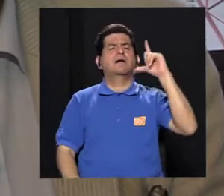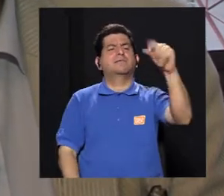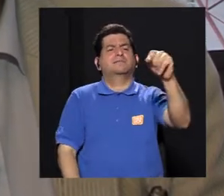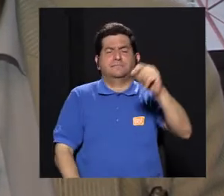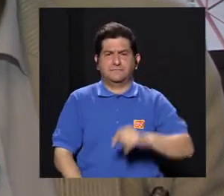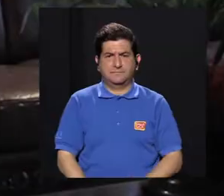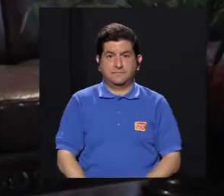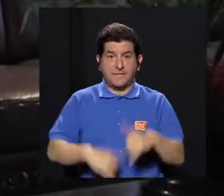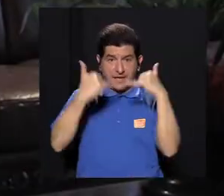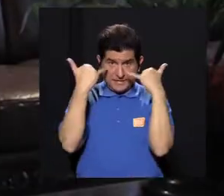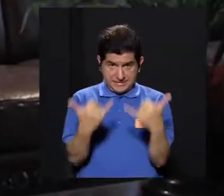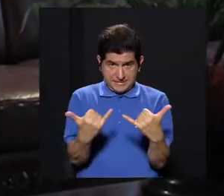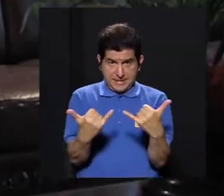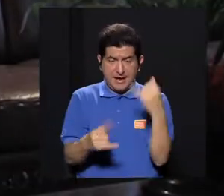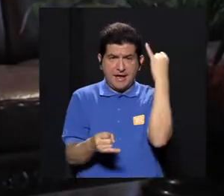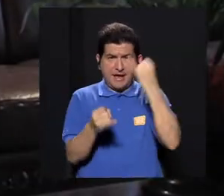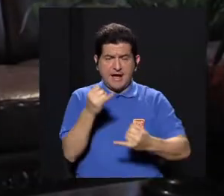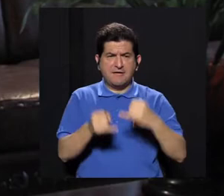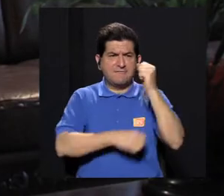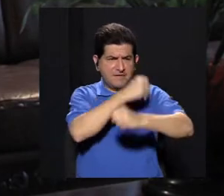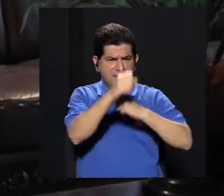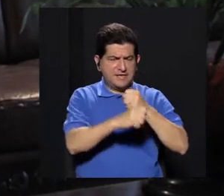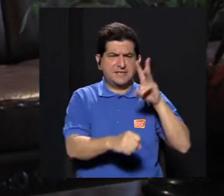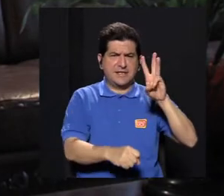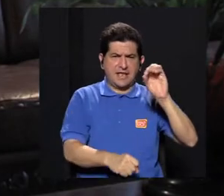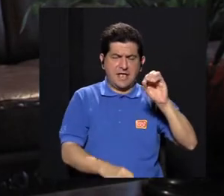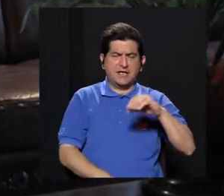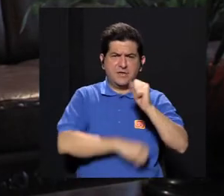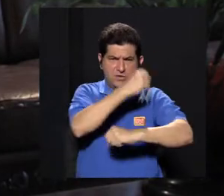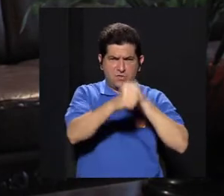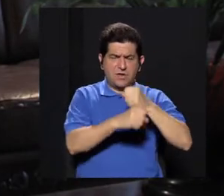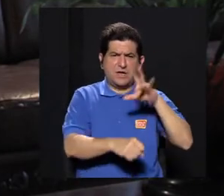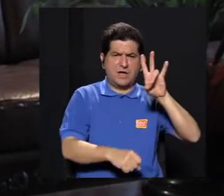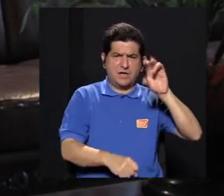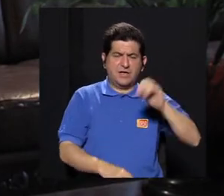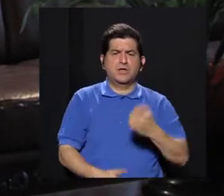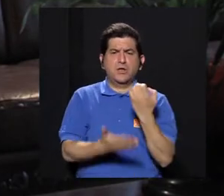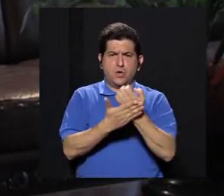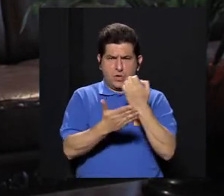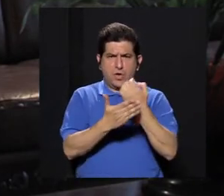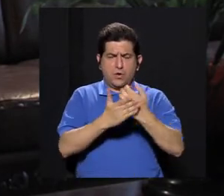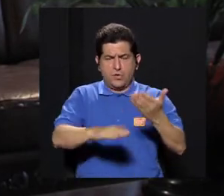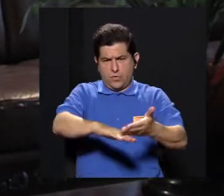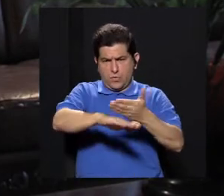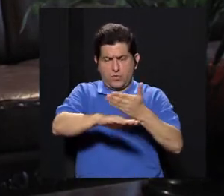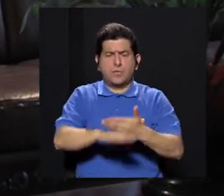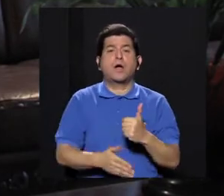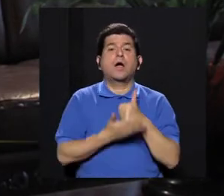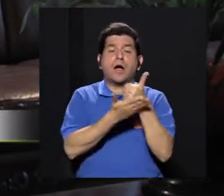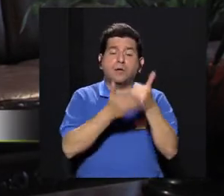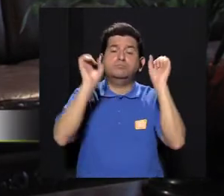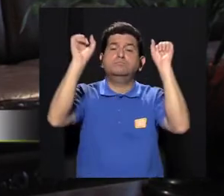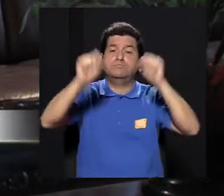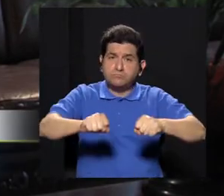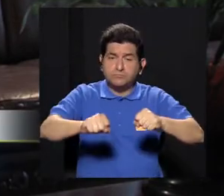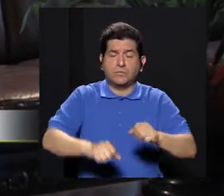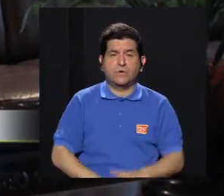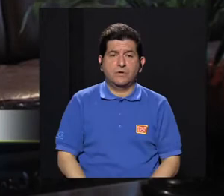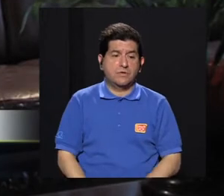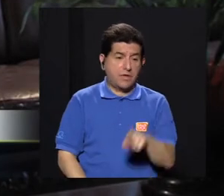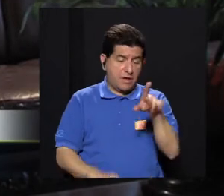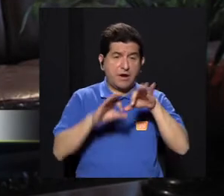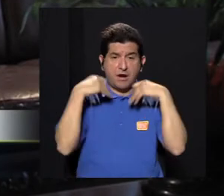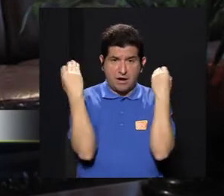viviendas rurales. Ya a fines del 60 y en el 70, mejoró la economía y hubo más oportunidades de dar ayuda